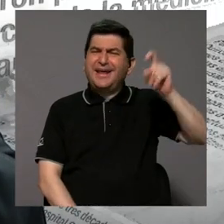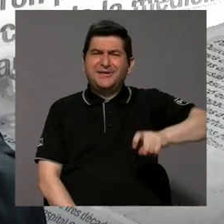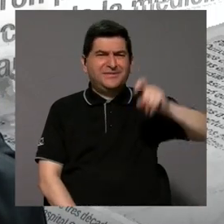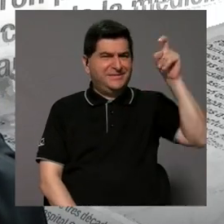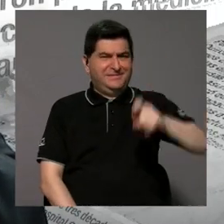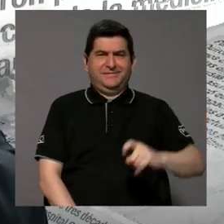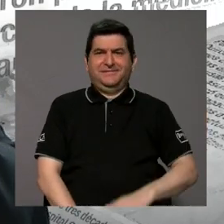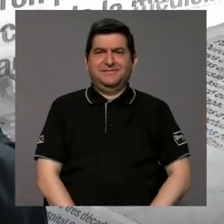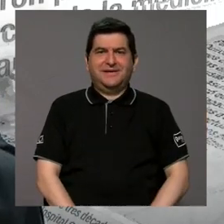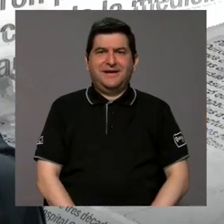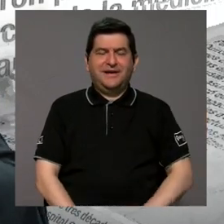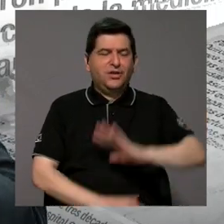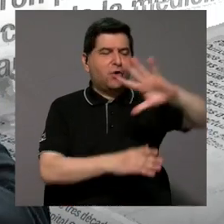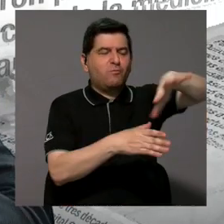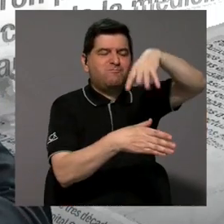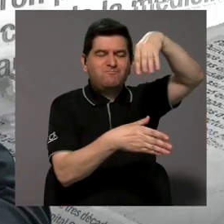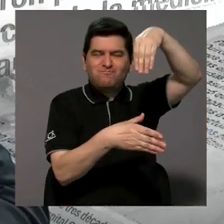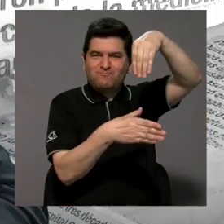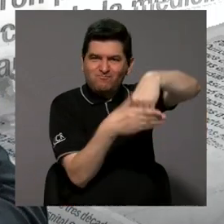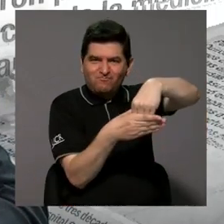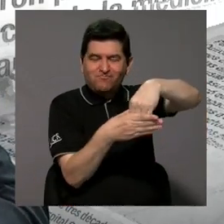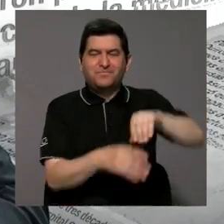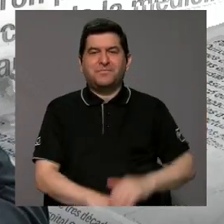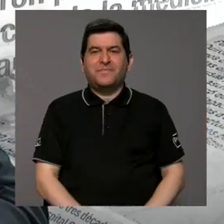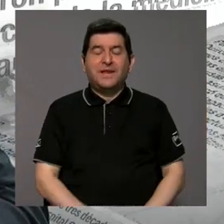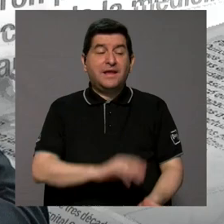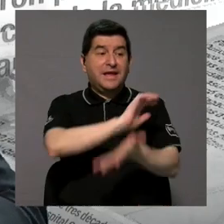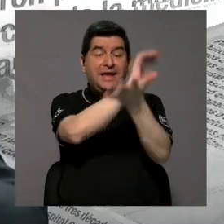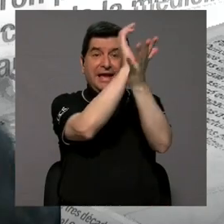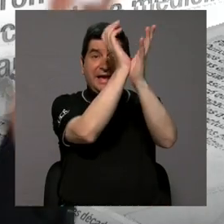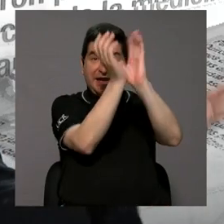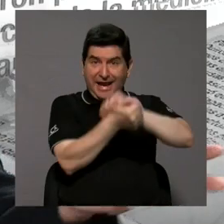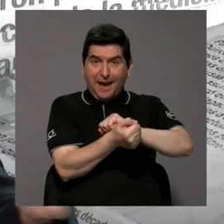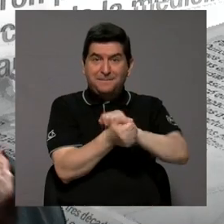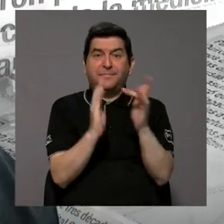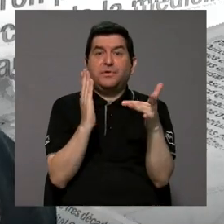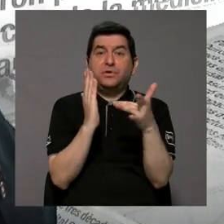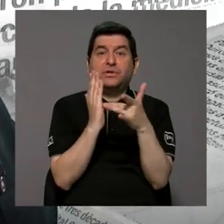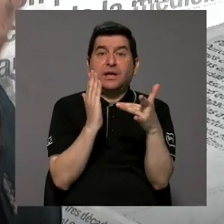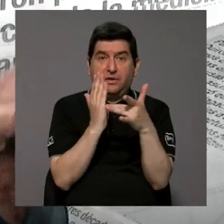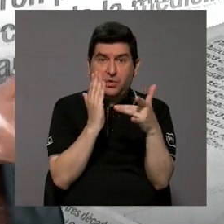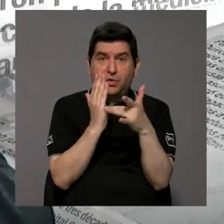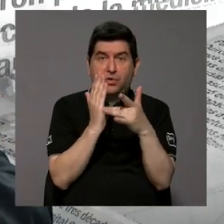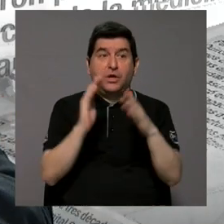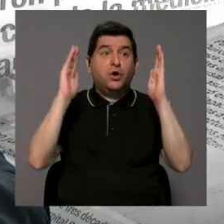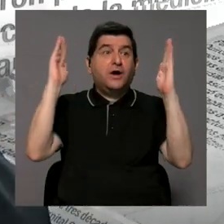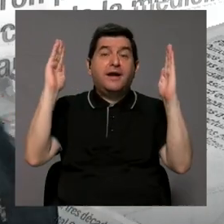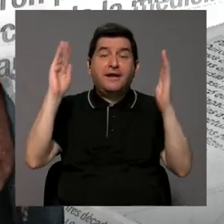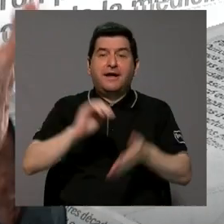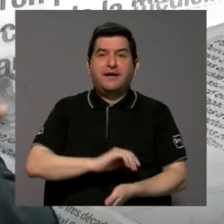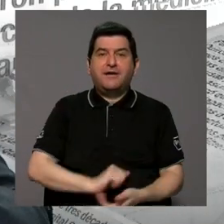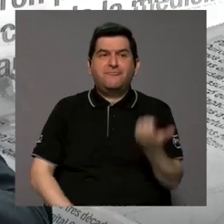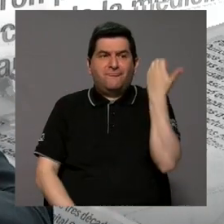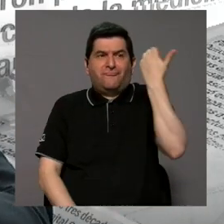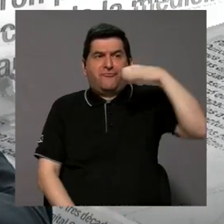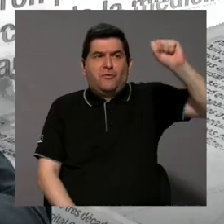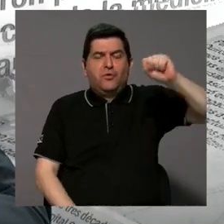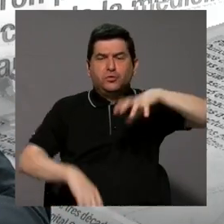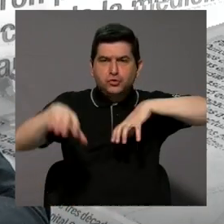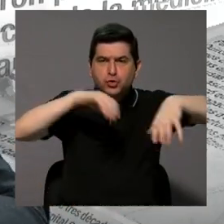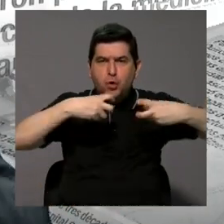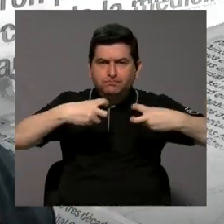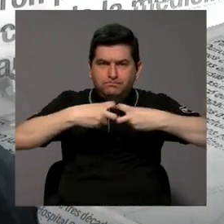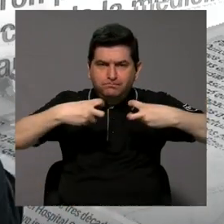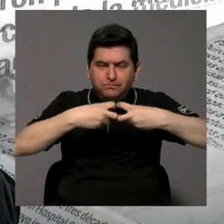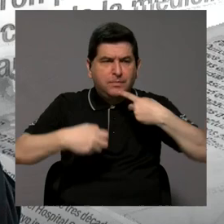contextualizar. Este cambio tecnológico, esta gran revolución de la movilidad eléctrica,